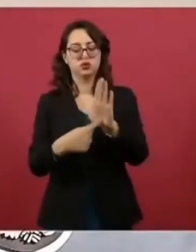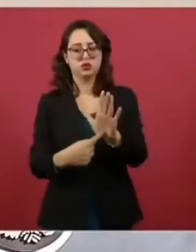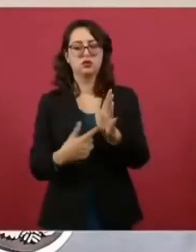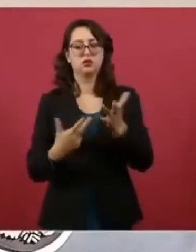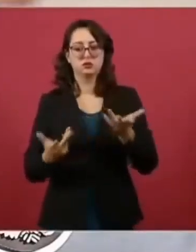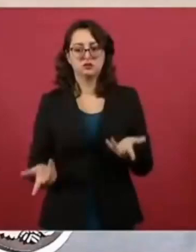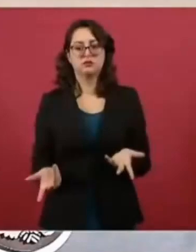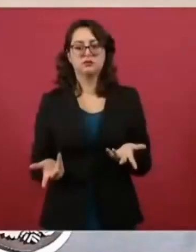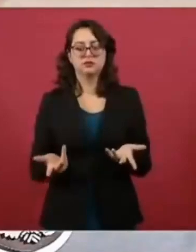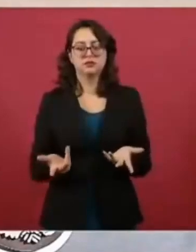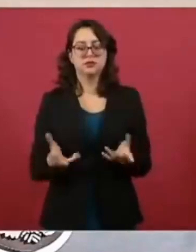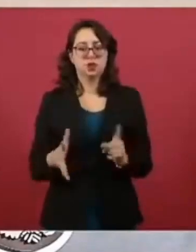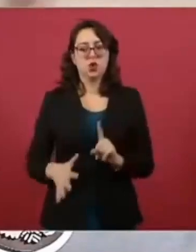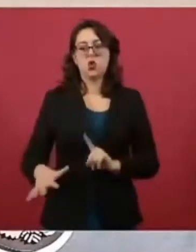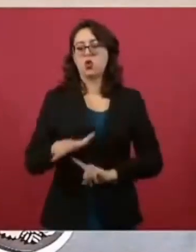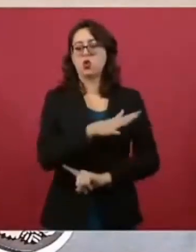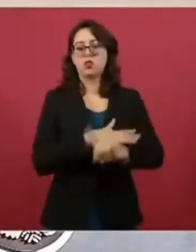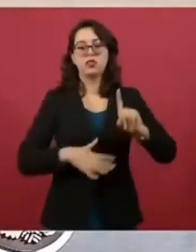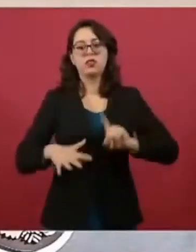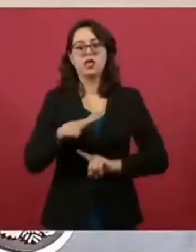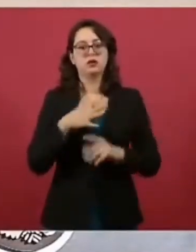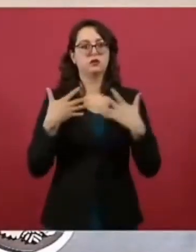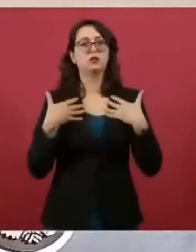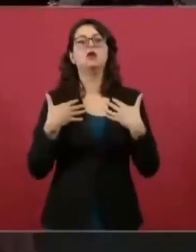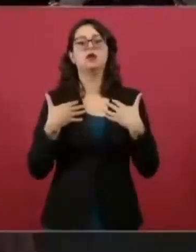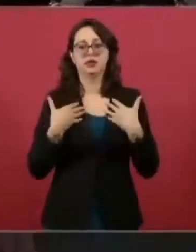para entender las cosas, porque si no